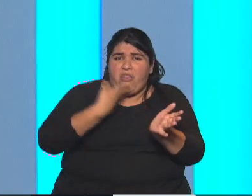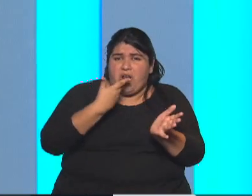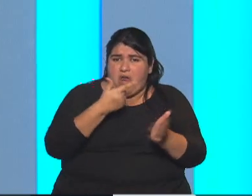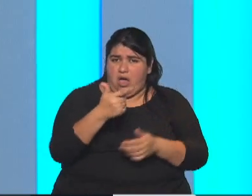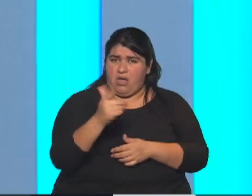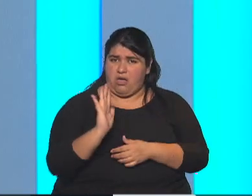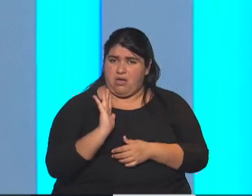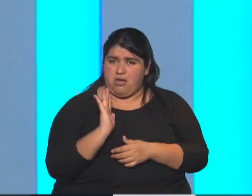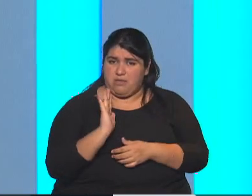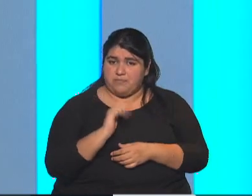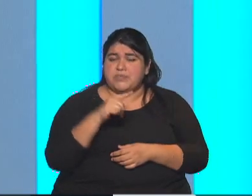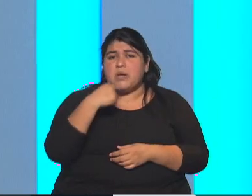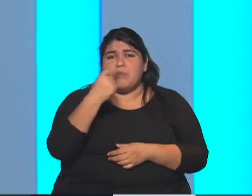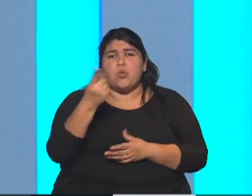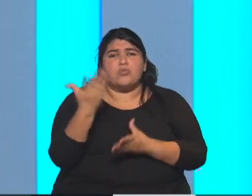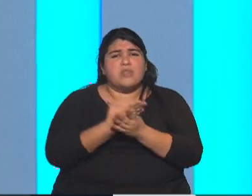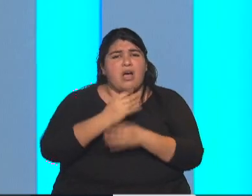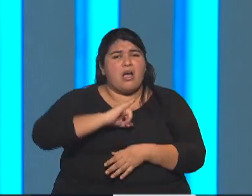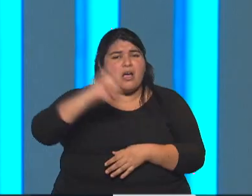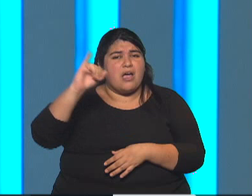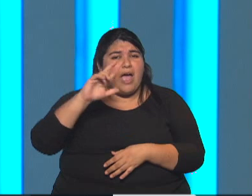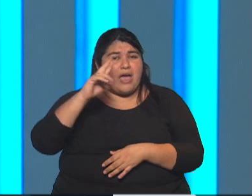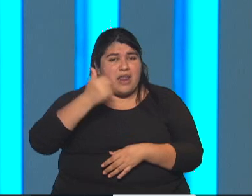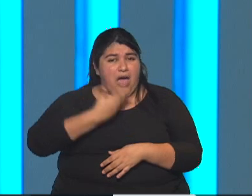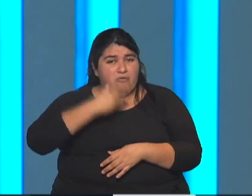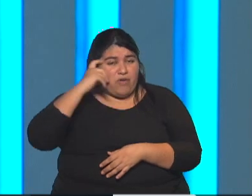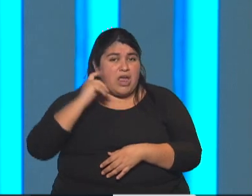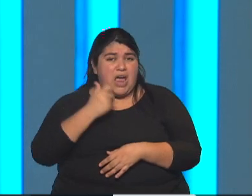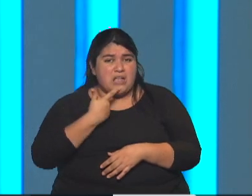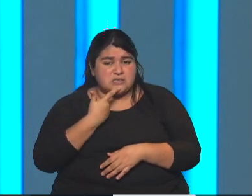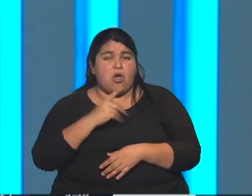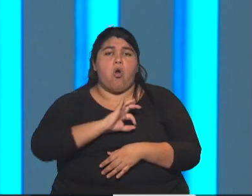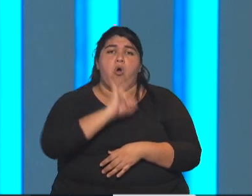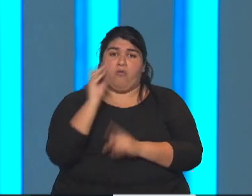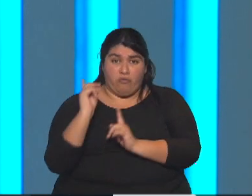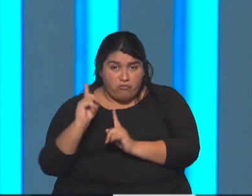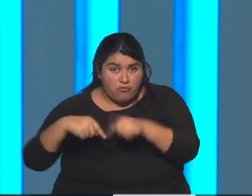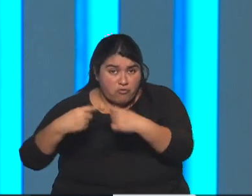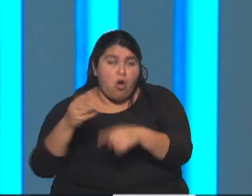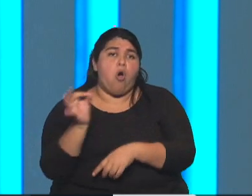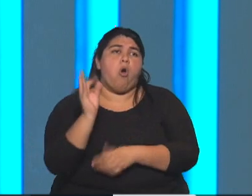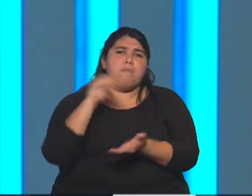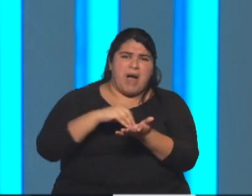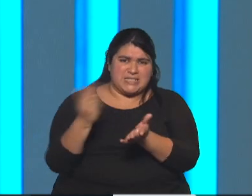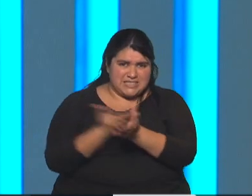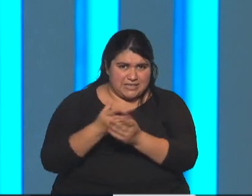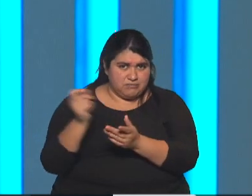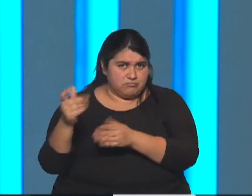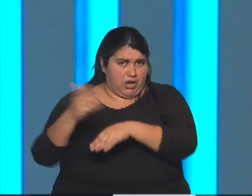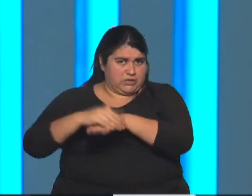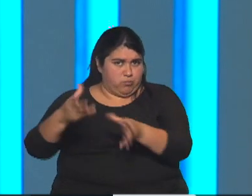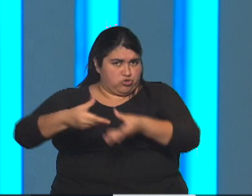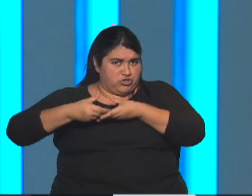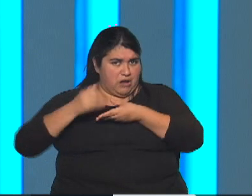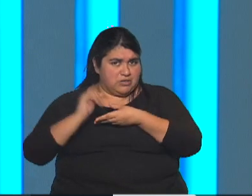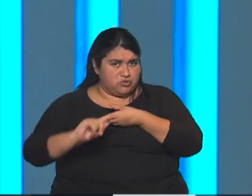causas están solo con Rafecas o hay otras denuncias? Hay otras denuncias, pero van a terminar unificando eso todas en Rafecas, porque fue el que recibió la primera de las tres que